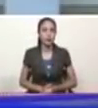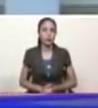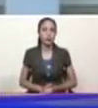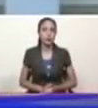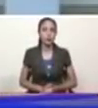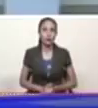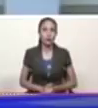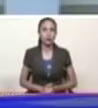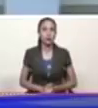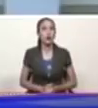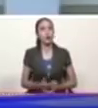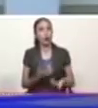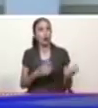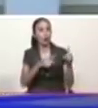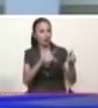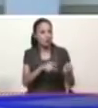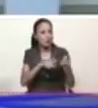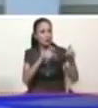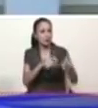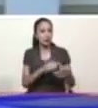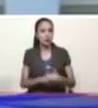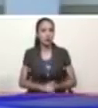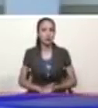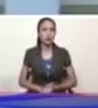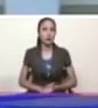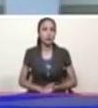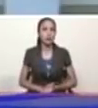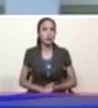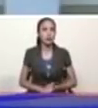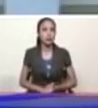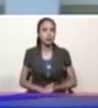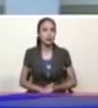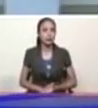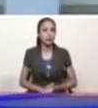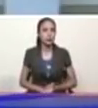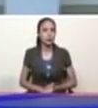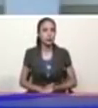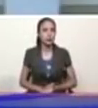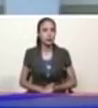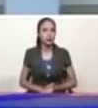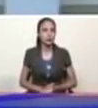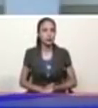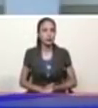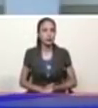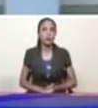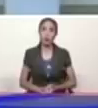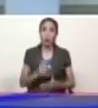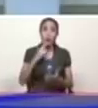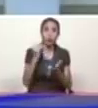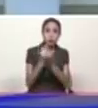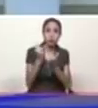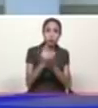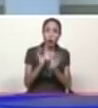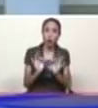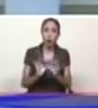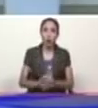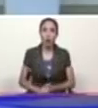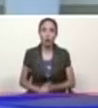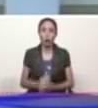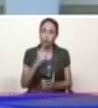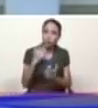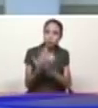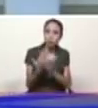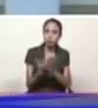ciclos de cosecha y dando resultados concretos resultados